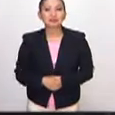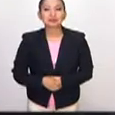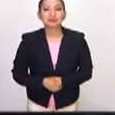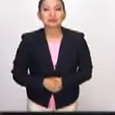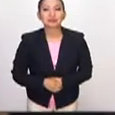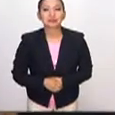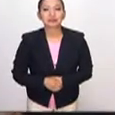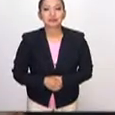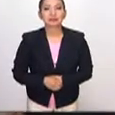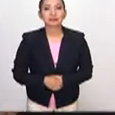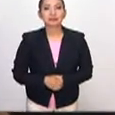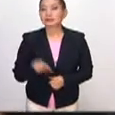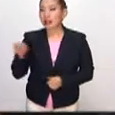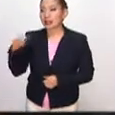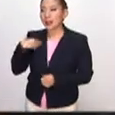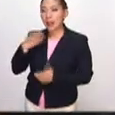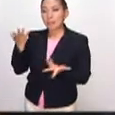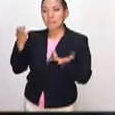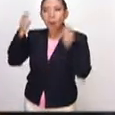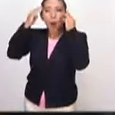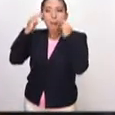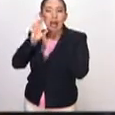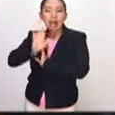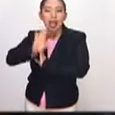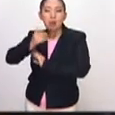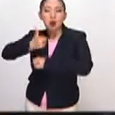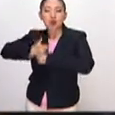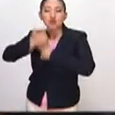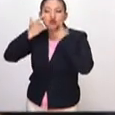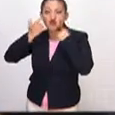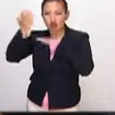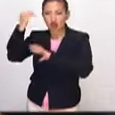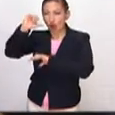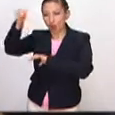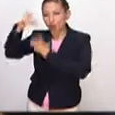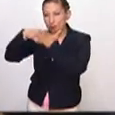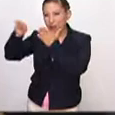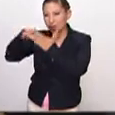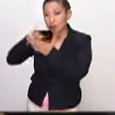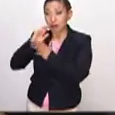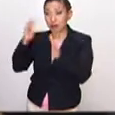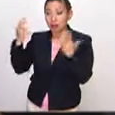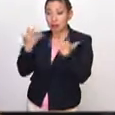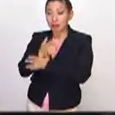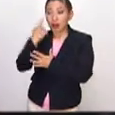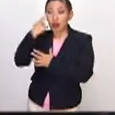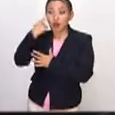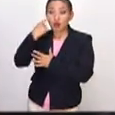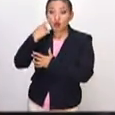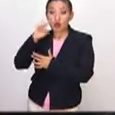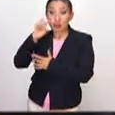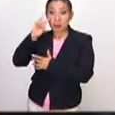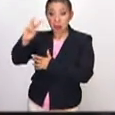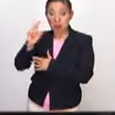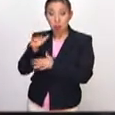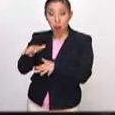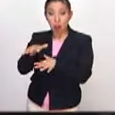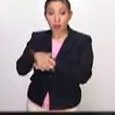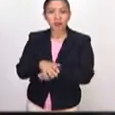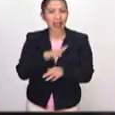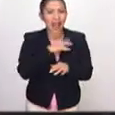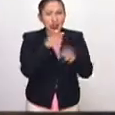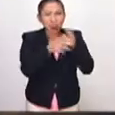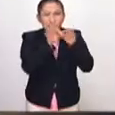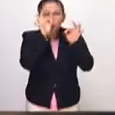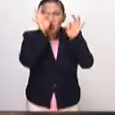La María, digamos, doliente, pues sorprende por las lágrimas que se le asoman. Hay detalles que si nos